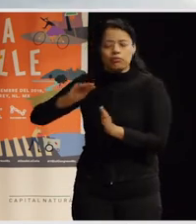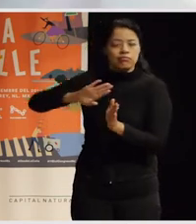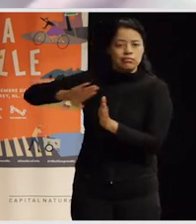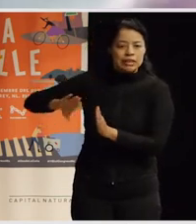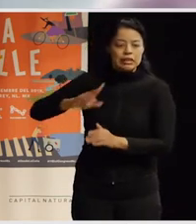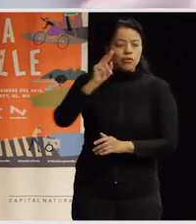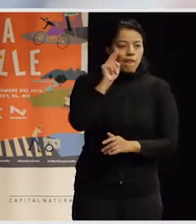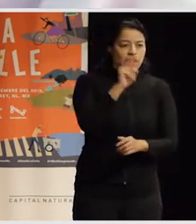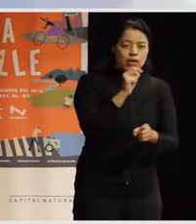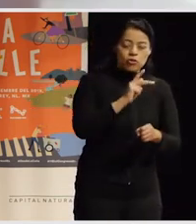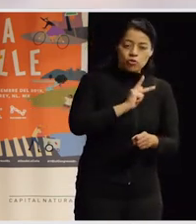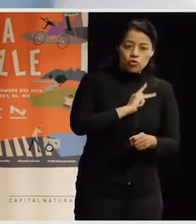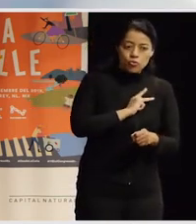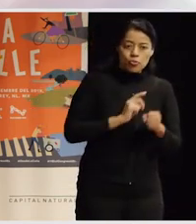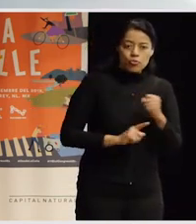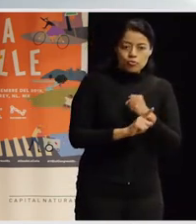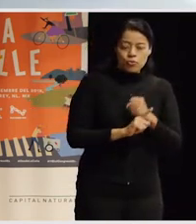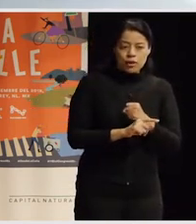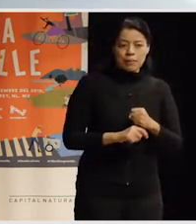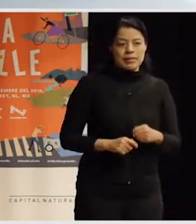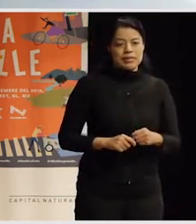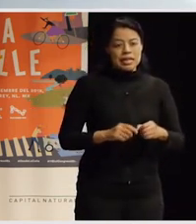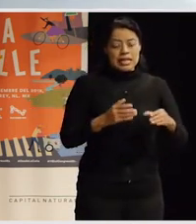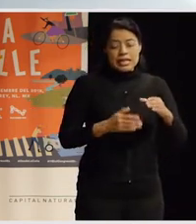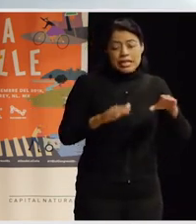mirada y otro orden de prioridades, ¿no?